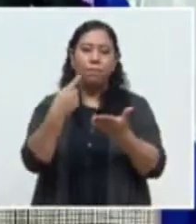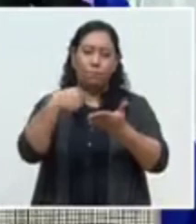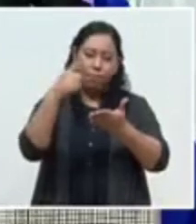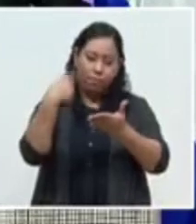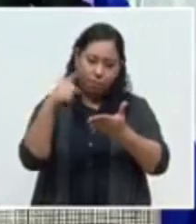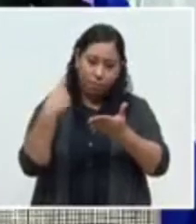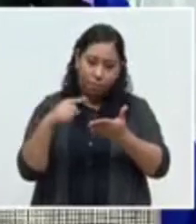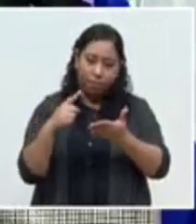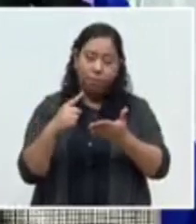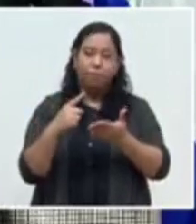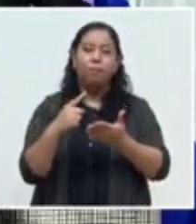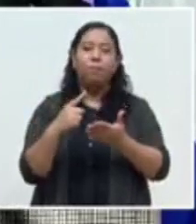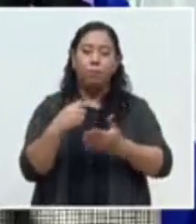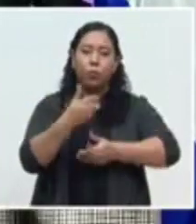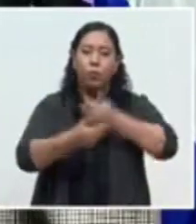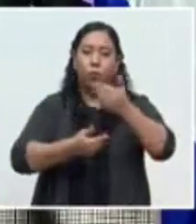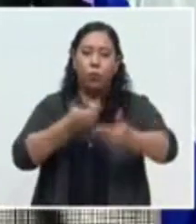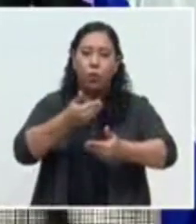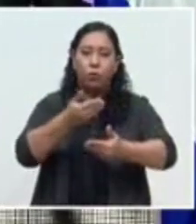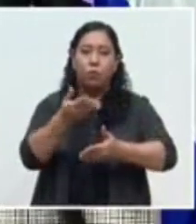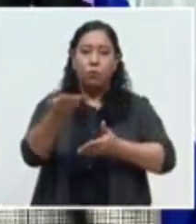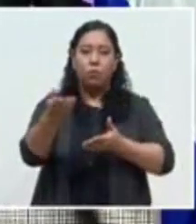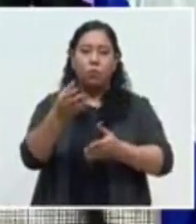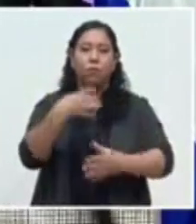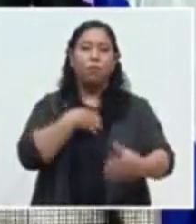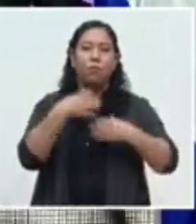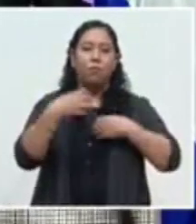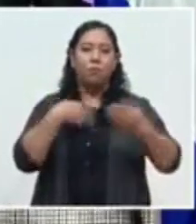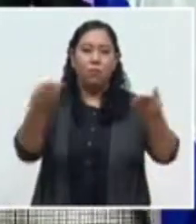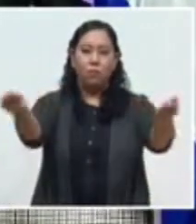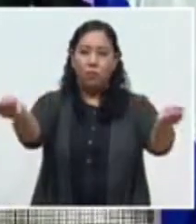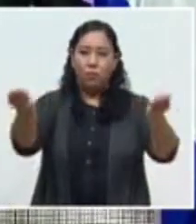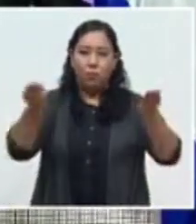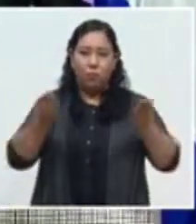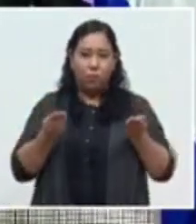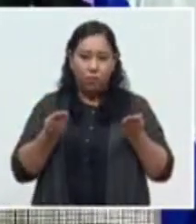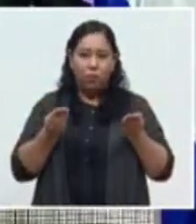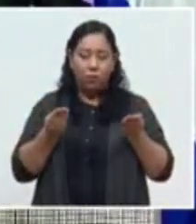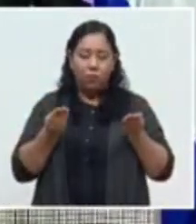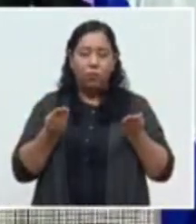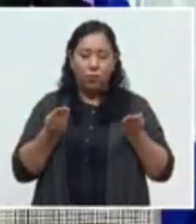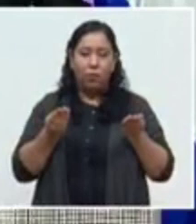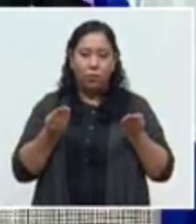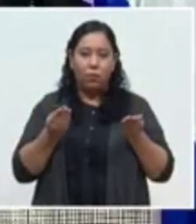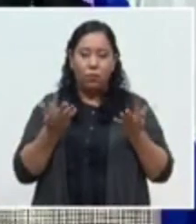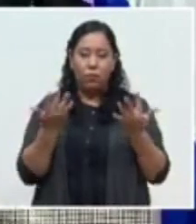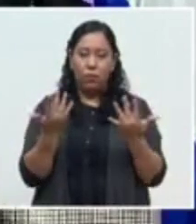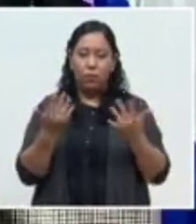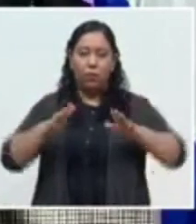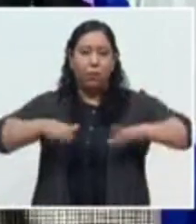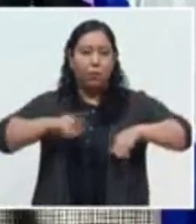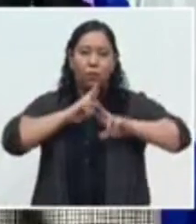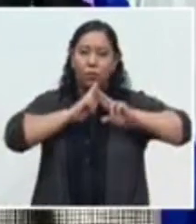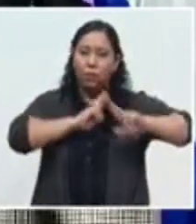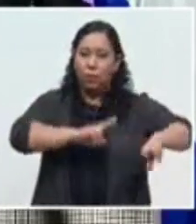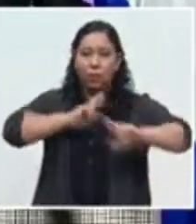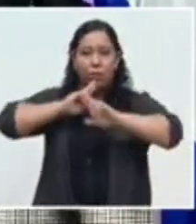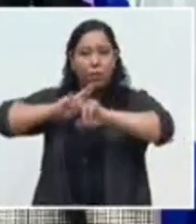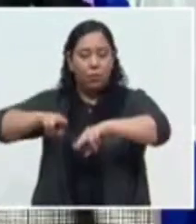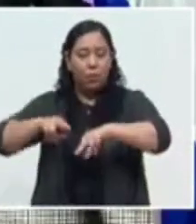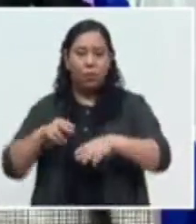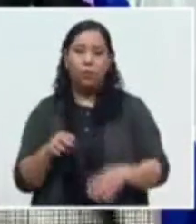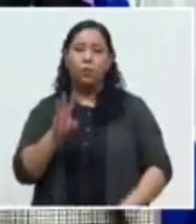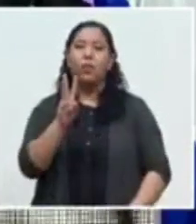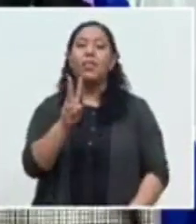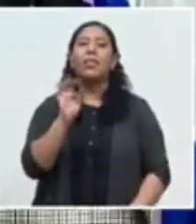adoptadas durante el proceso de impugnaciones para garantizar la integridad de la elección. Por lo que efectuamos los conteos de